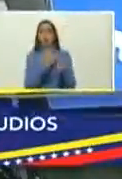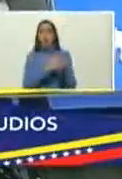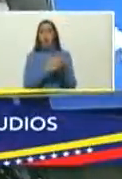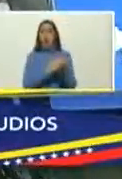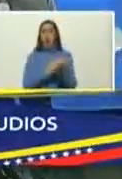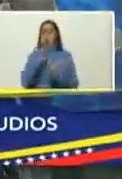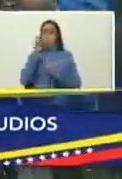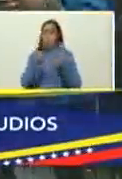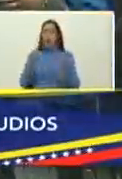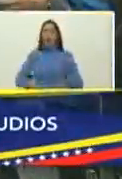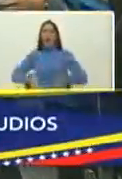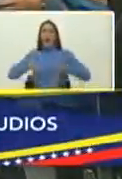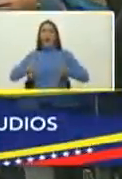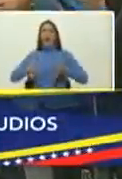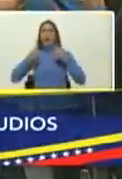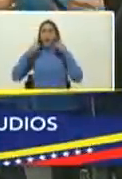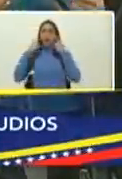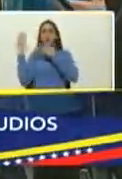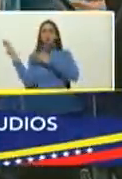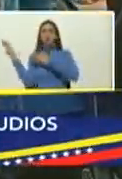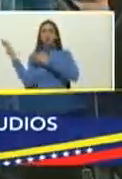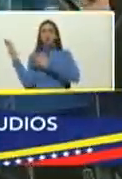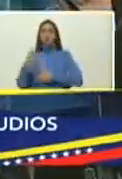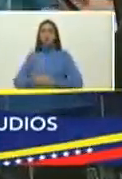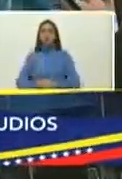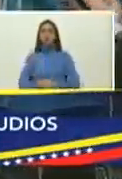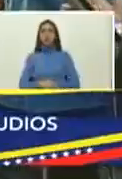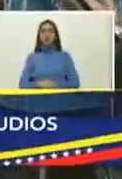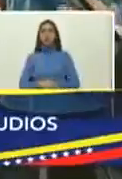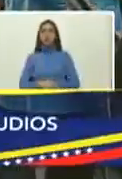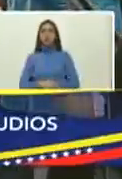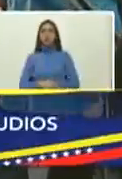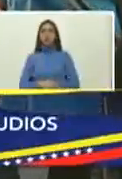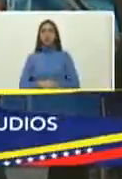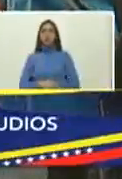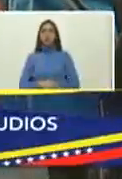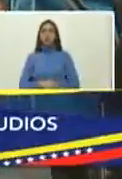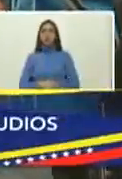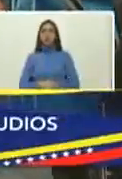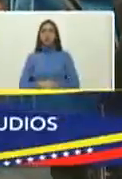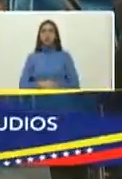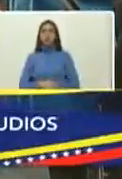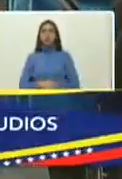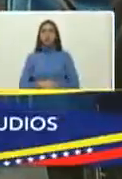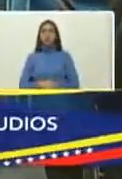ganadora de esta vigésima edición del premio internacional de novela Rómulo Gallegos